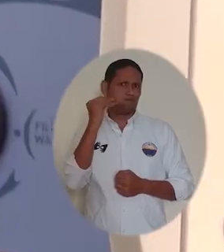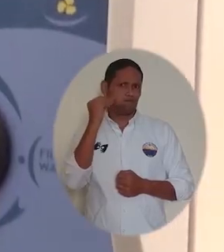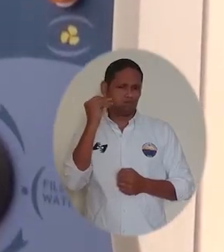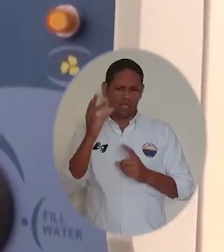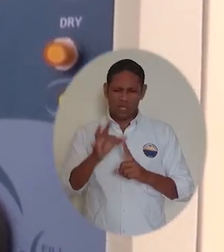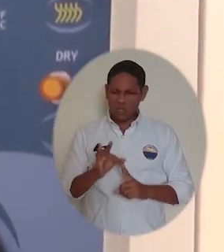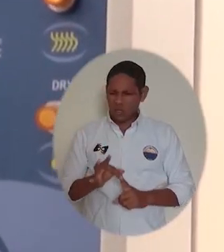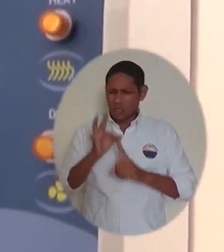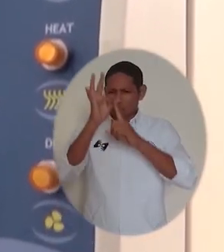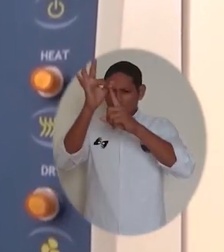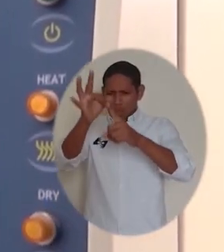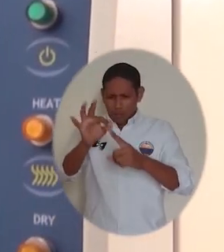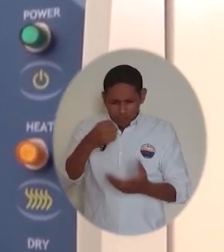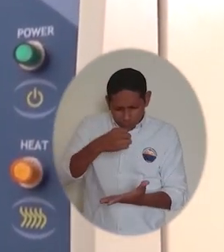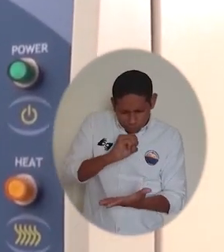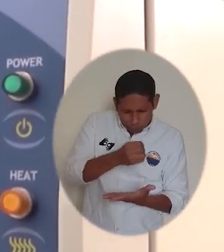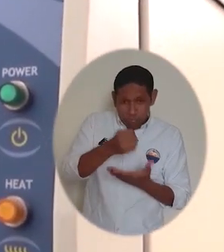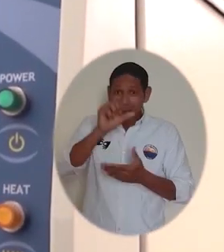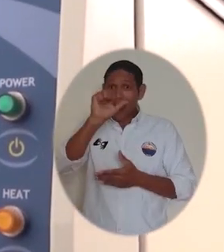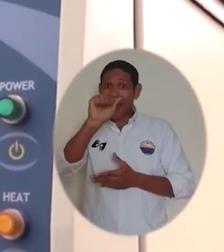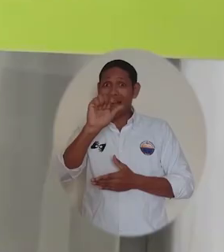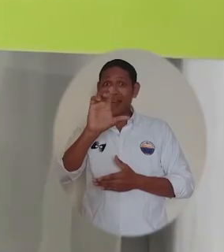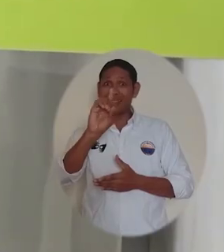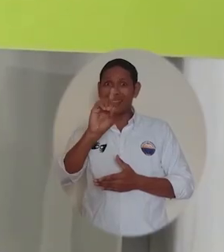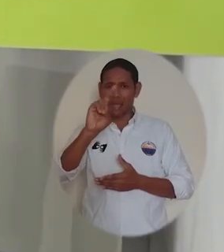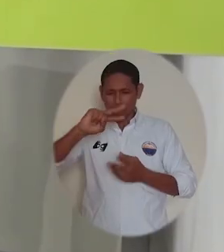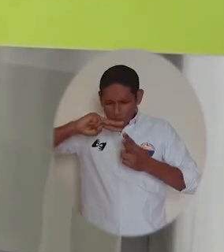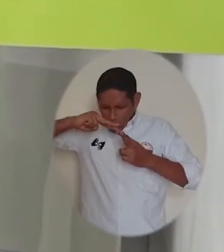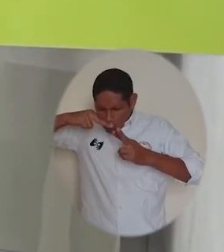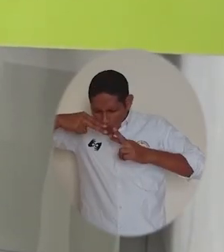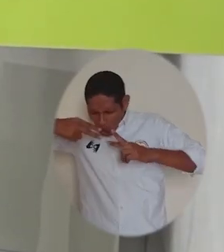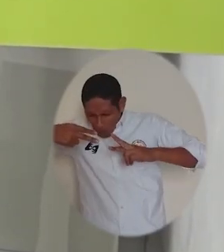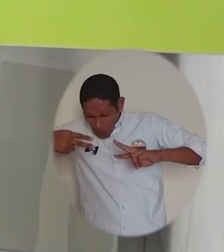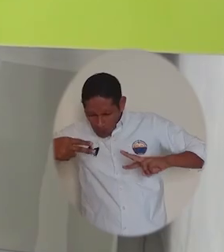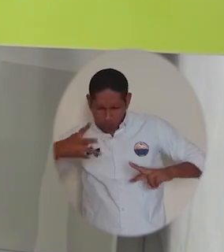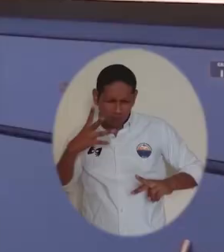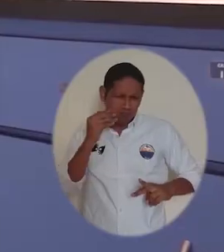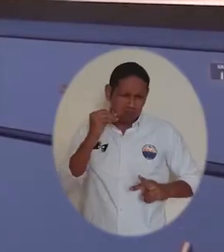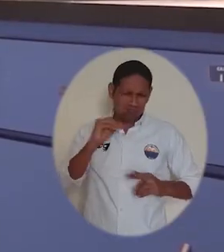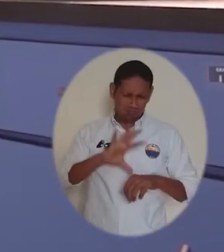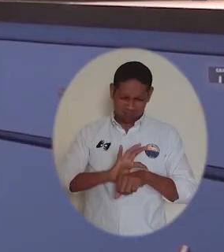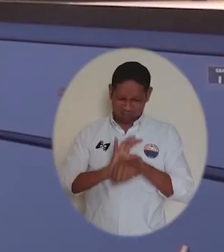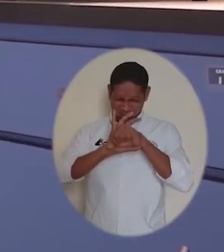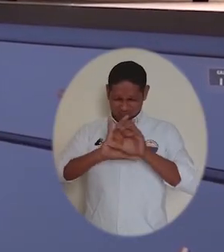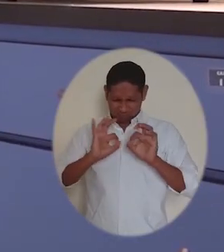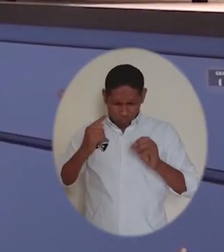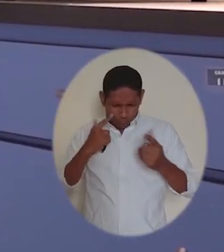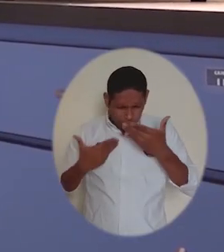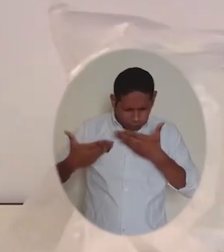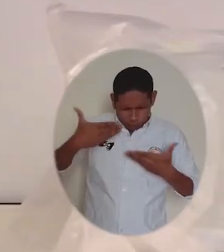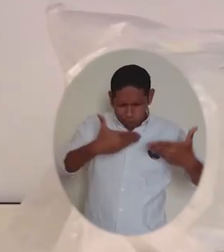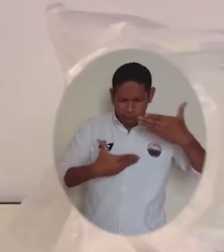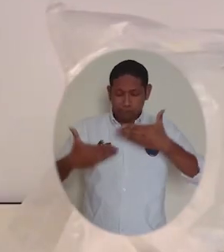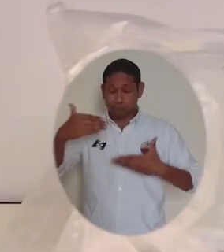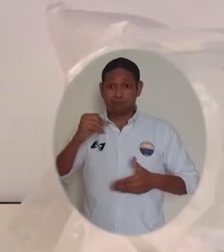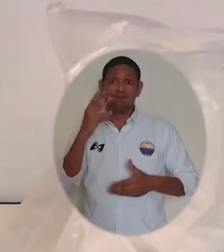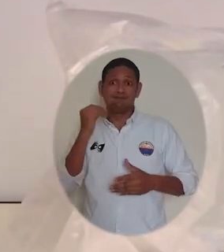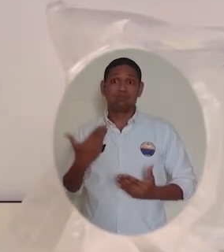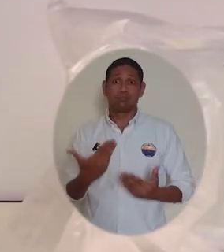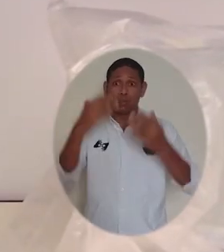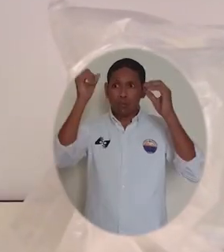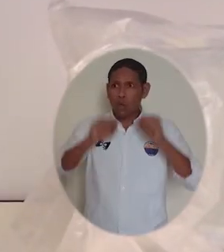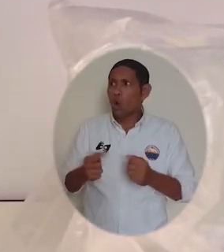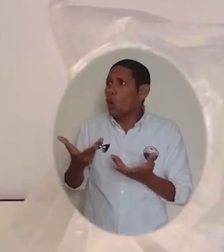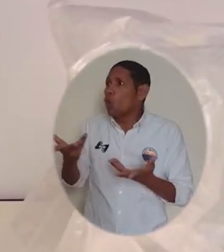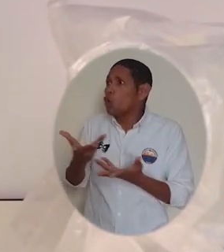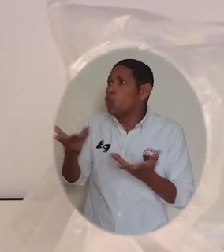especialistas, microbiólogos, genetistas y doctores en medicina tropical que se encargarán de monitorear el avance de los casos y también